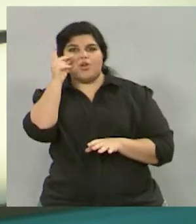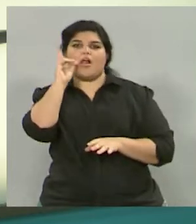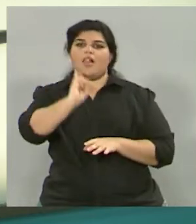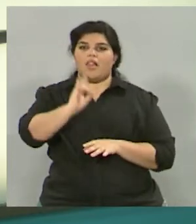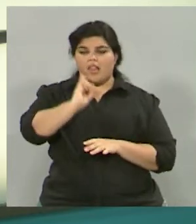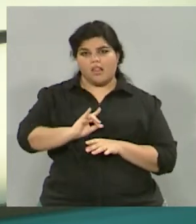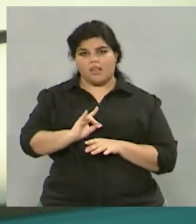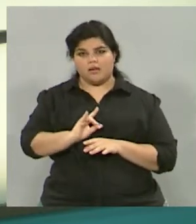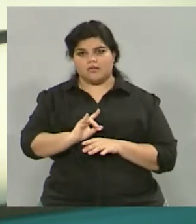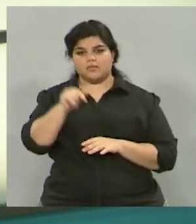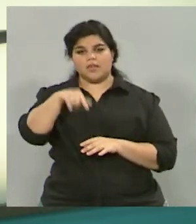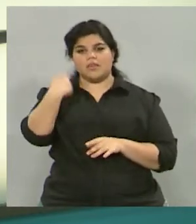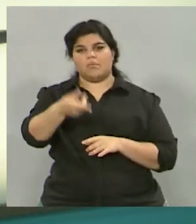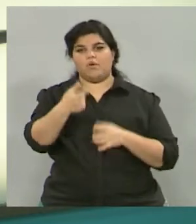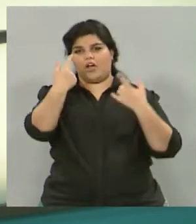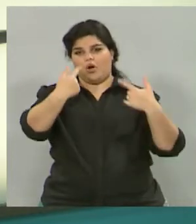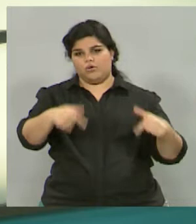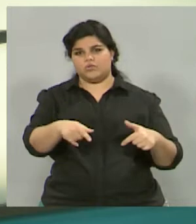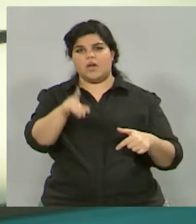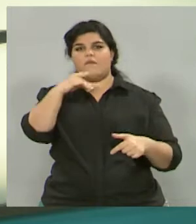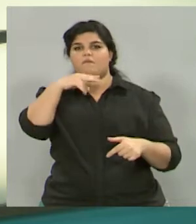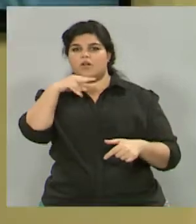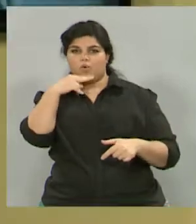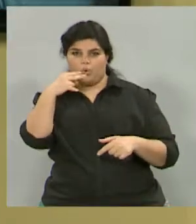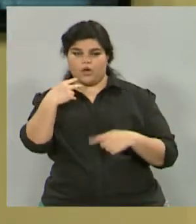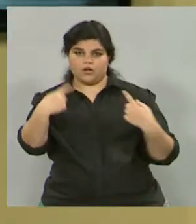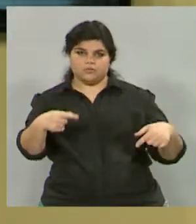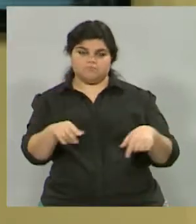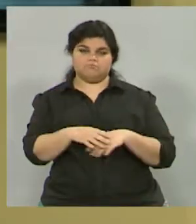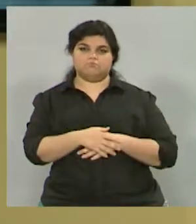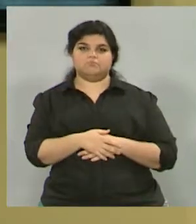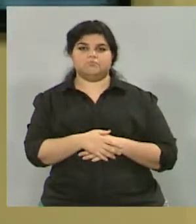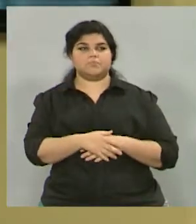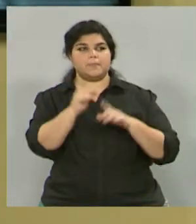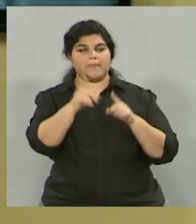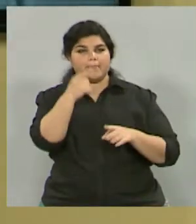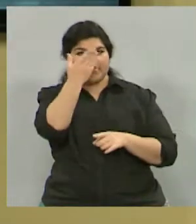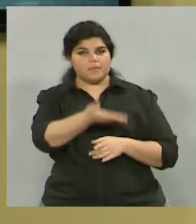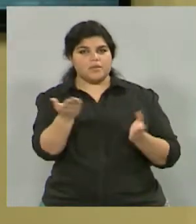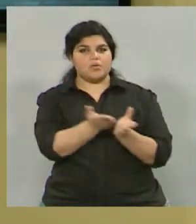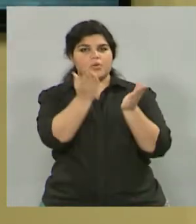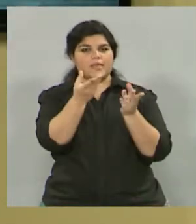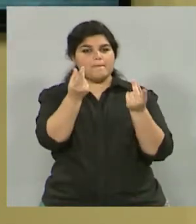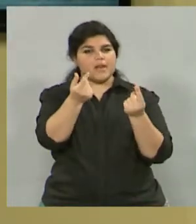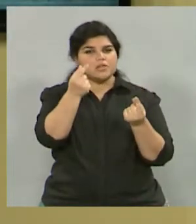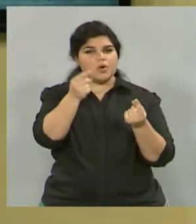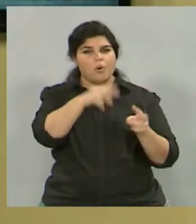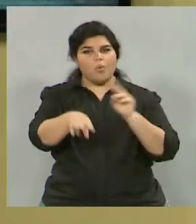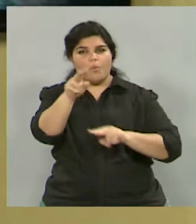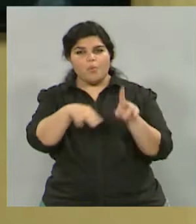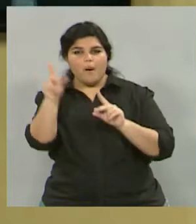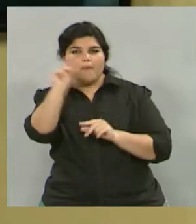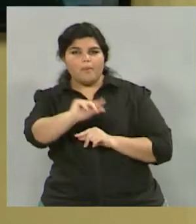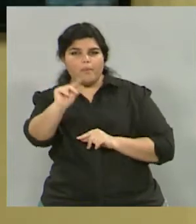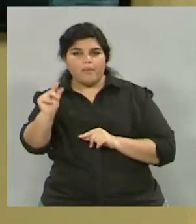y después lo que es legumbres y verduras. Bien, entonces, por ejemplo, en el caso del estudiante, cuando tiene que ir a buscar los precios, lo que se recomienda